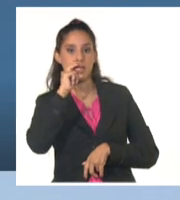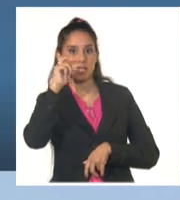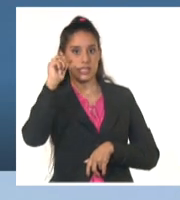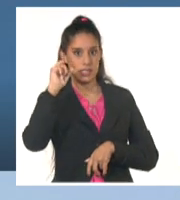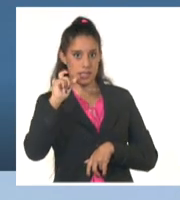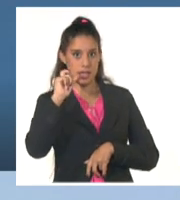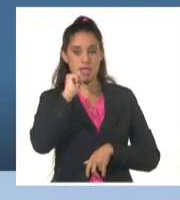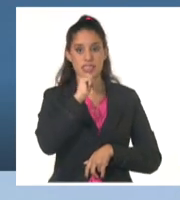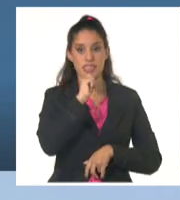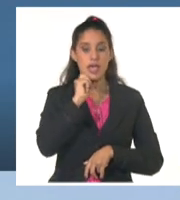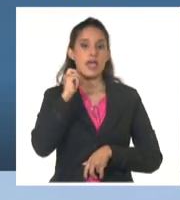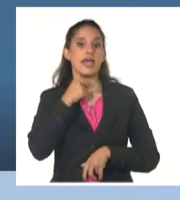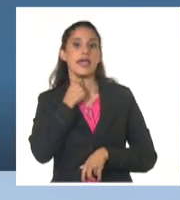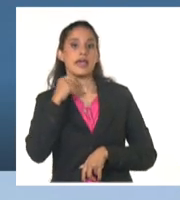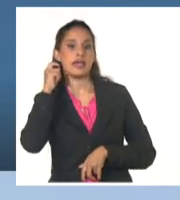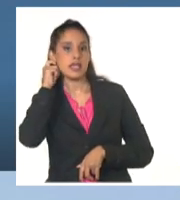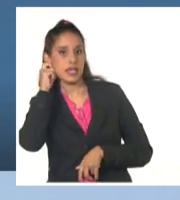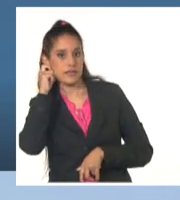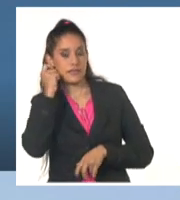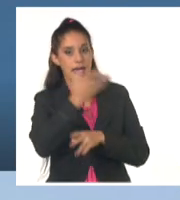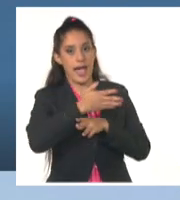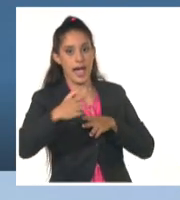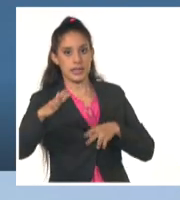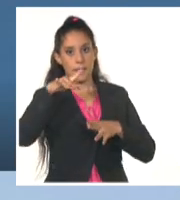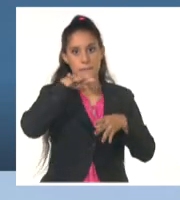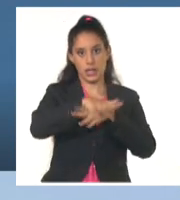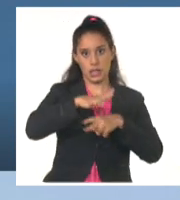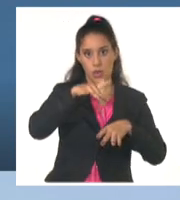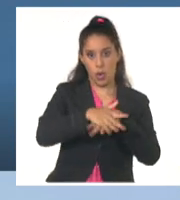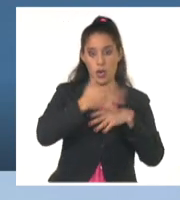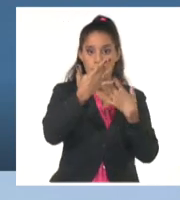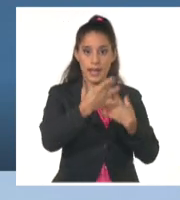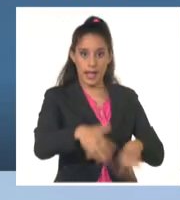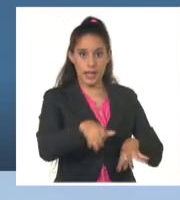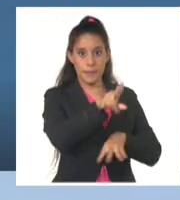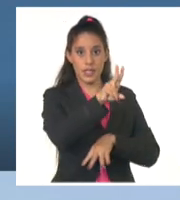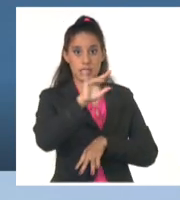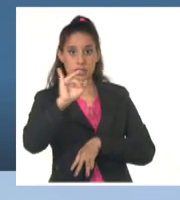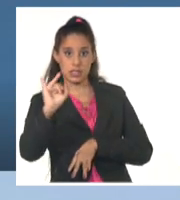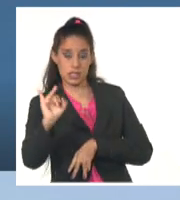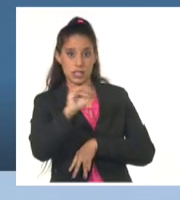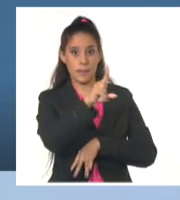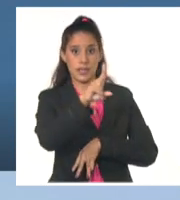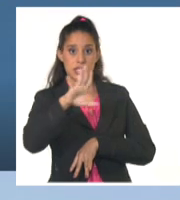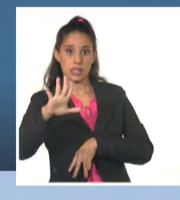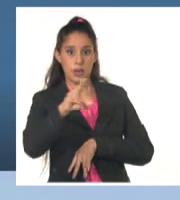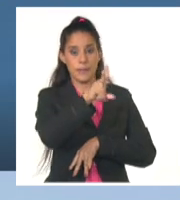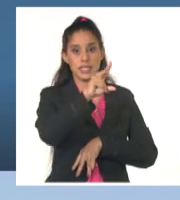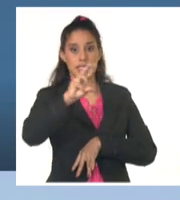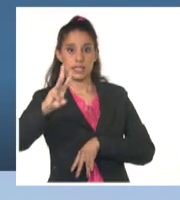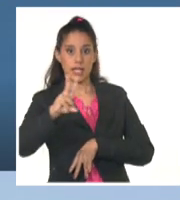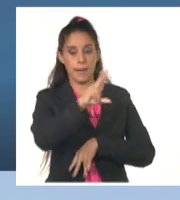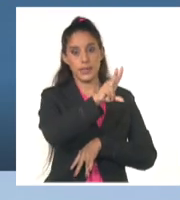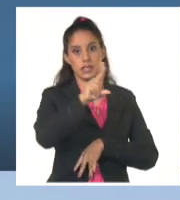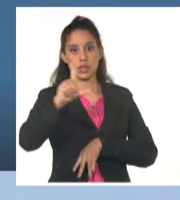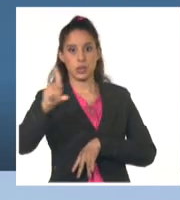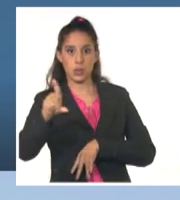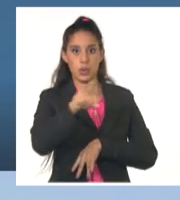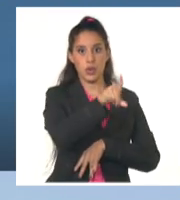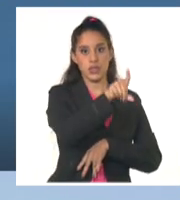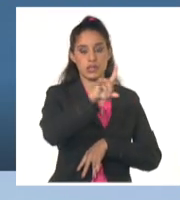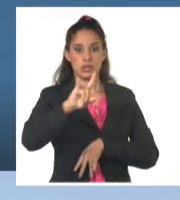desde Quinta hasta Malecón, calles veintisiete, veinticinco, veintitrés, veintiuno, diecinueve,